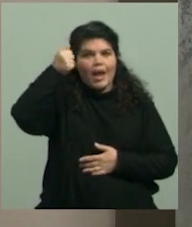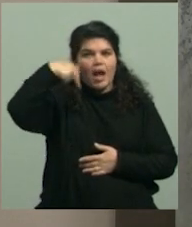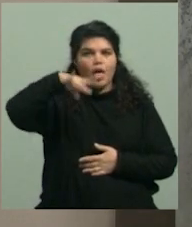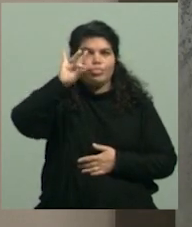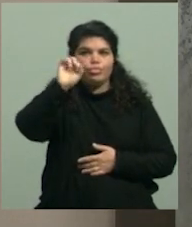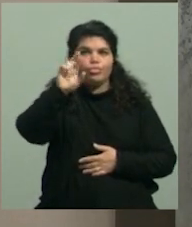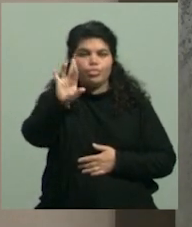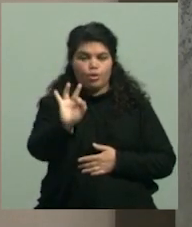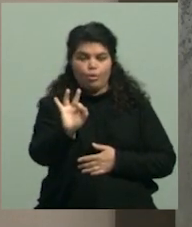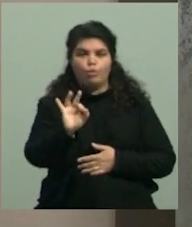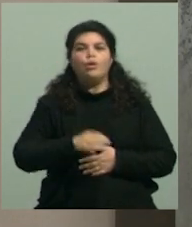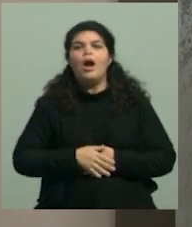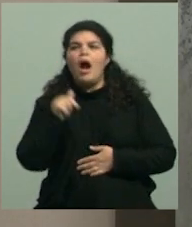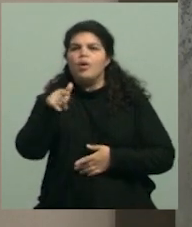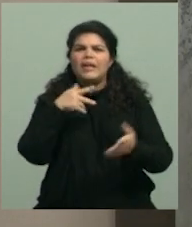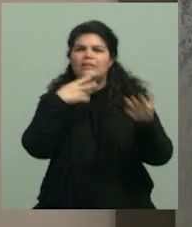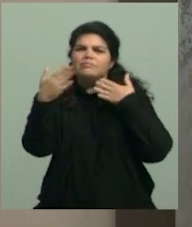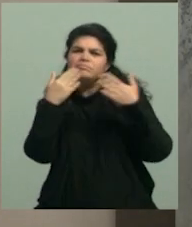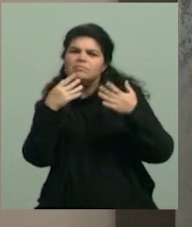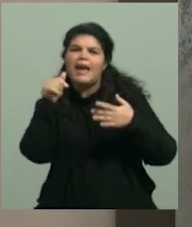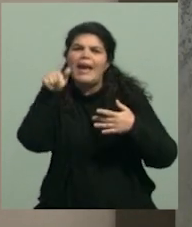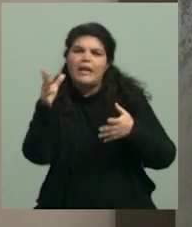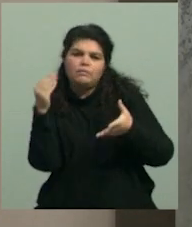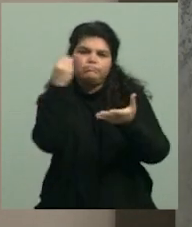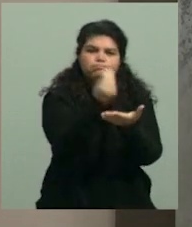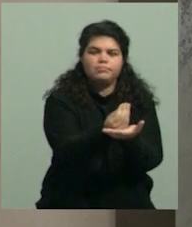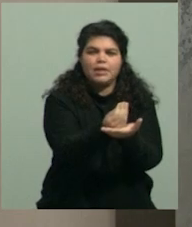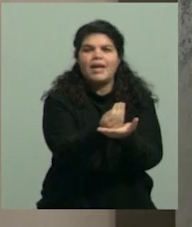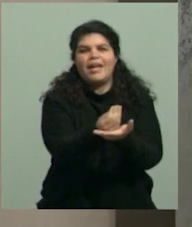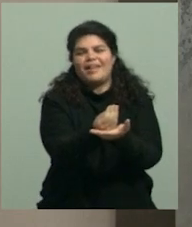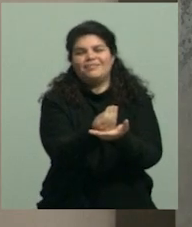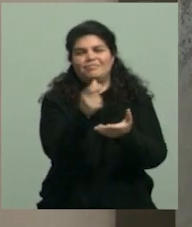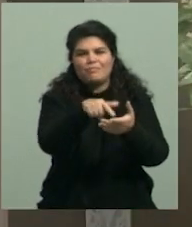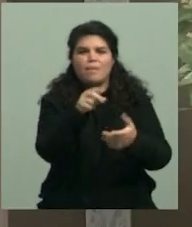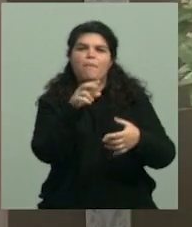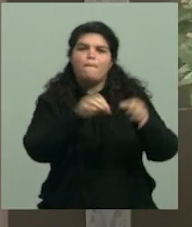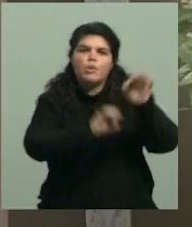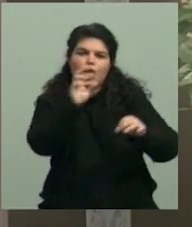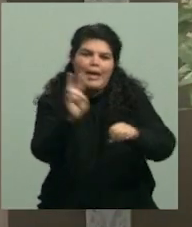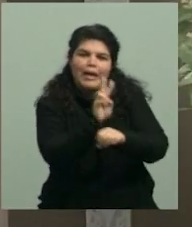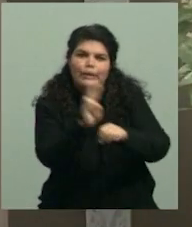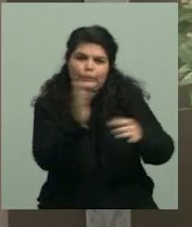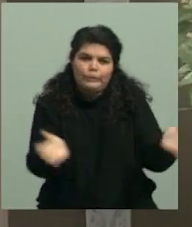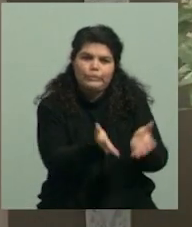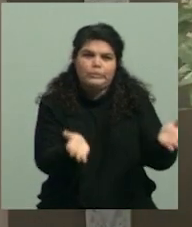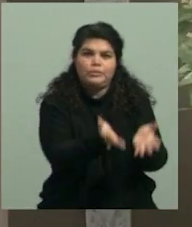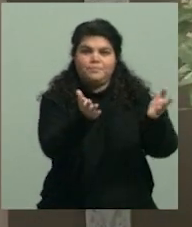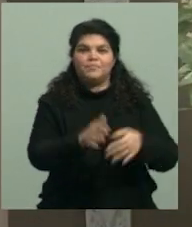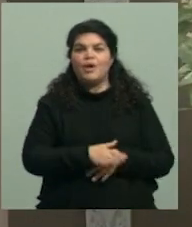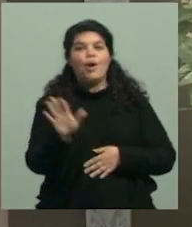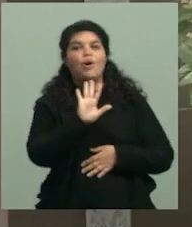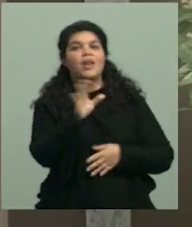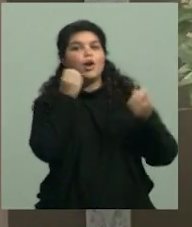a quien lo tenemos en una videollamada y nos va a contar todos los detalles. Leandro, ¿cómo estás? Bienvenido. Muy buenas tardes, ¿cómo estás?